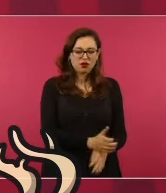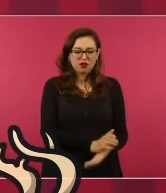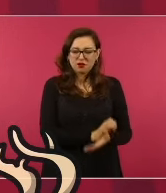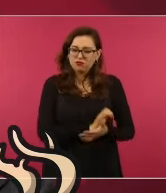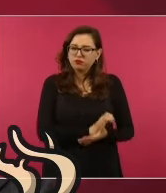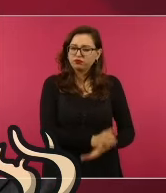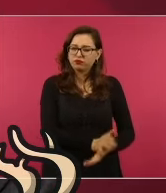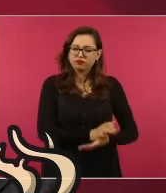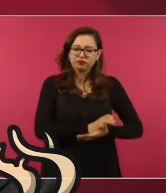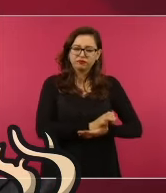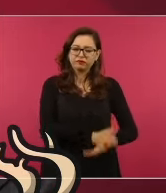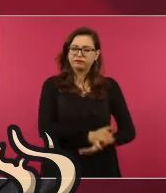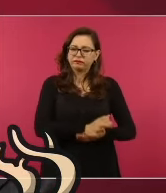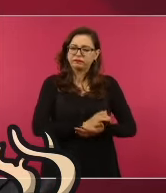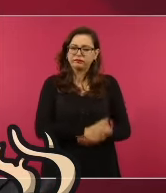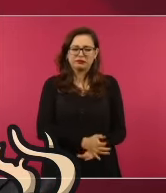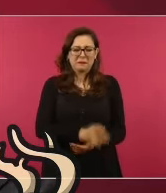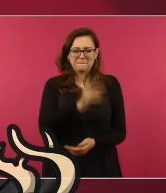grupo más reprimido.